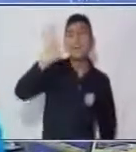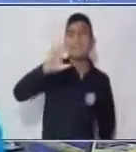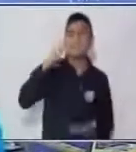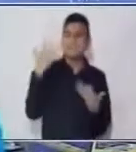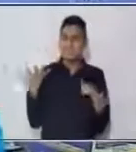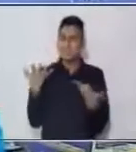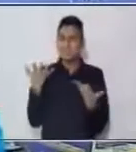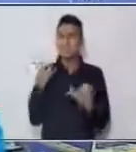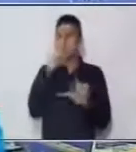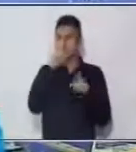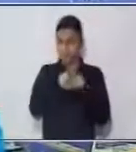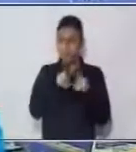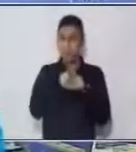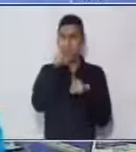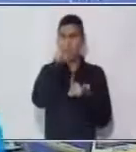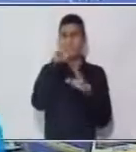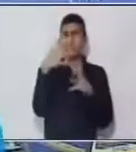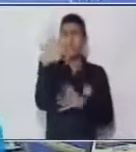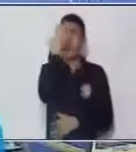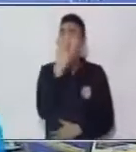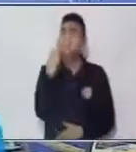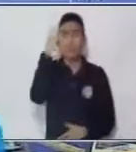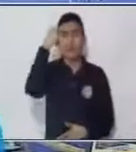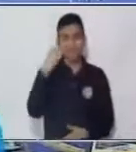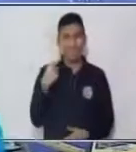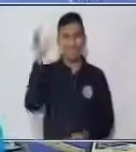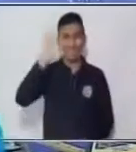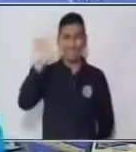Y que tengan un hermoso día